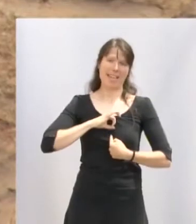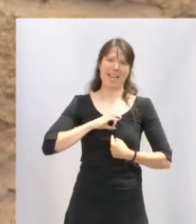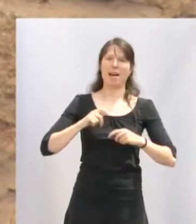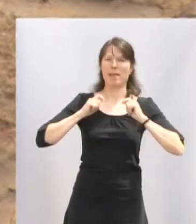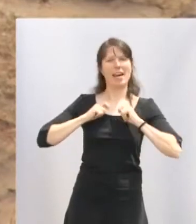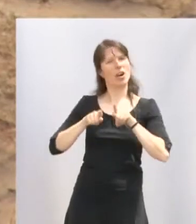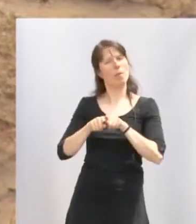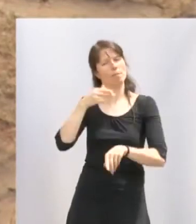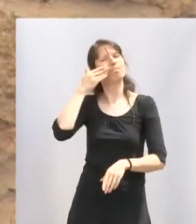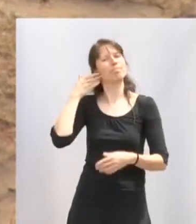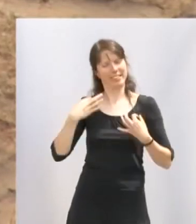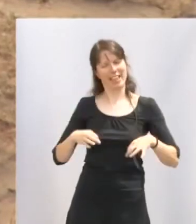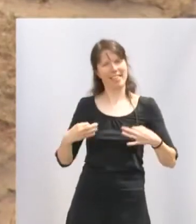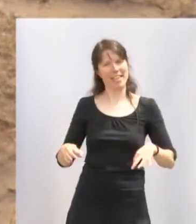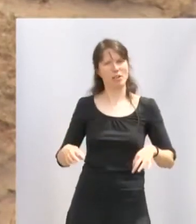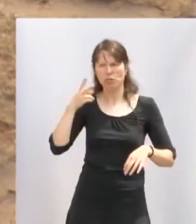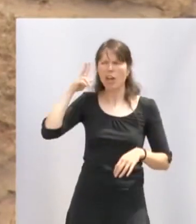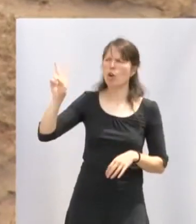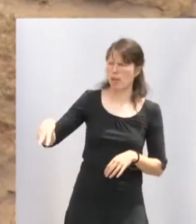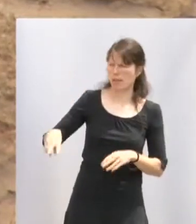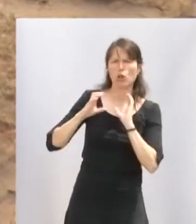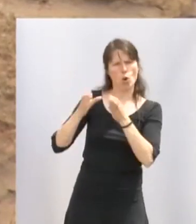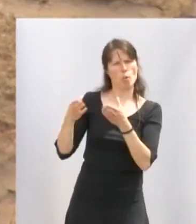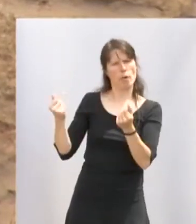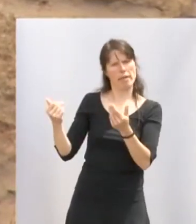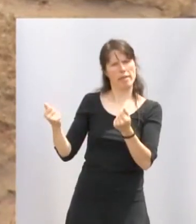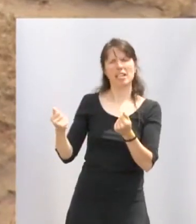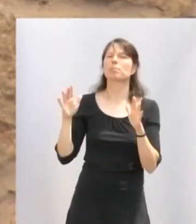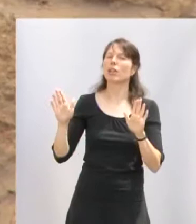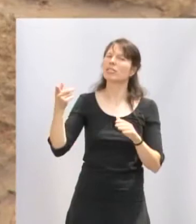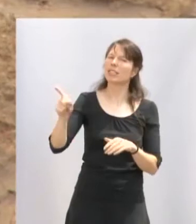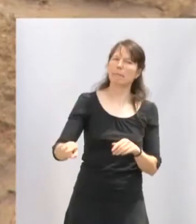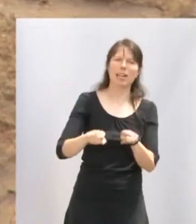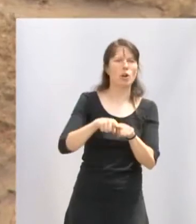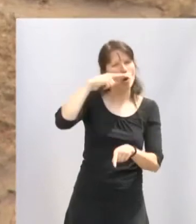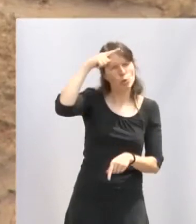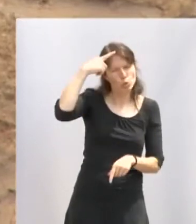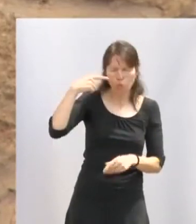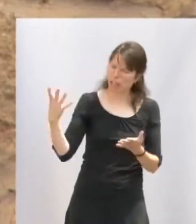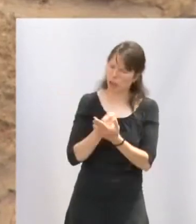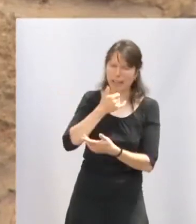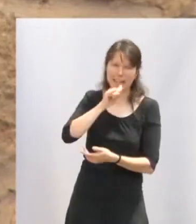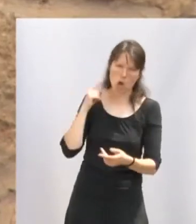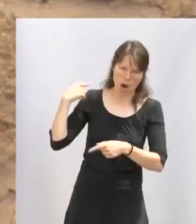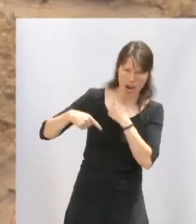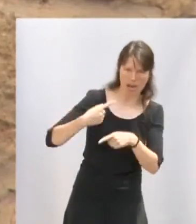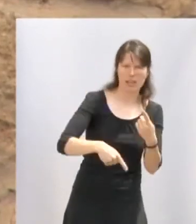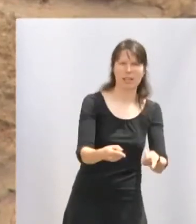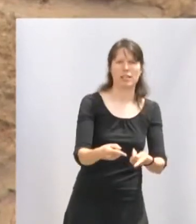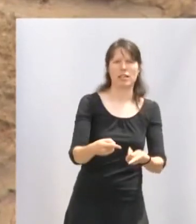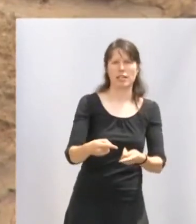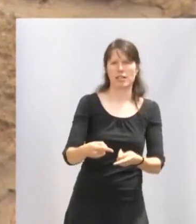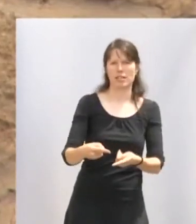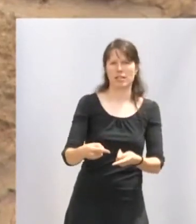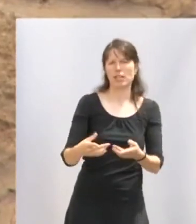reconocimiento al grupo de danzas, pero por extensión a todo el folclore riojano. Es el galardón del que hoy todos los